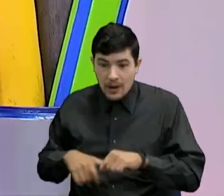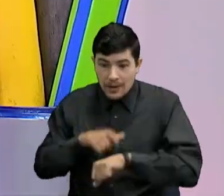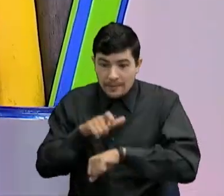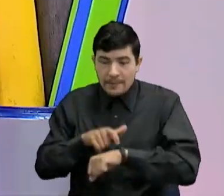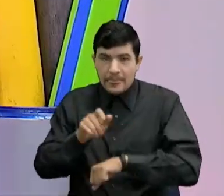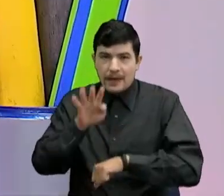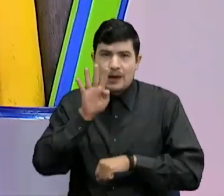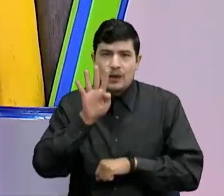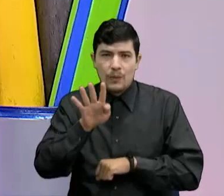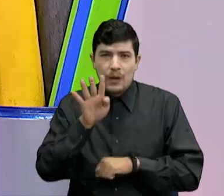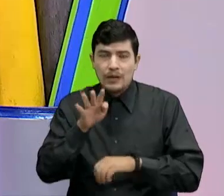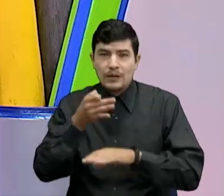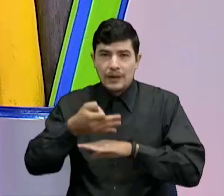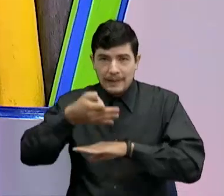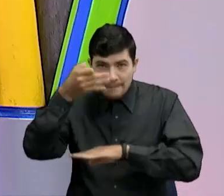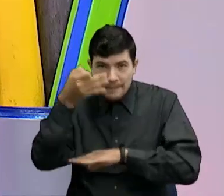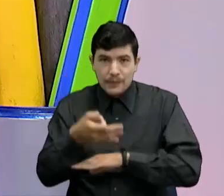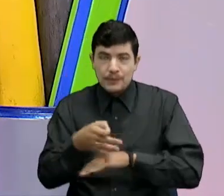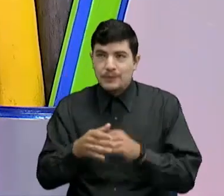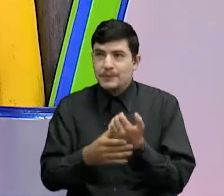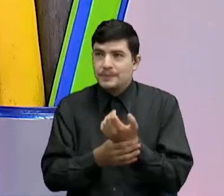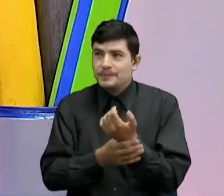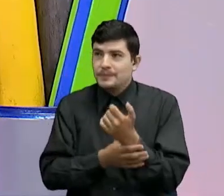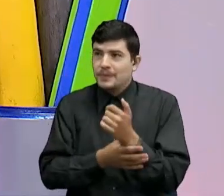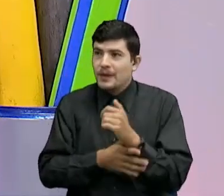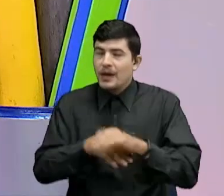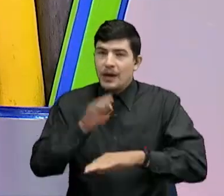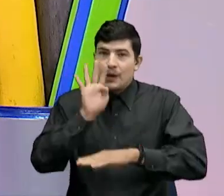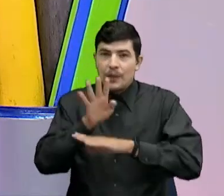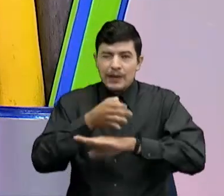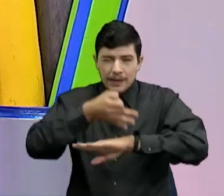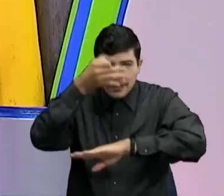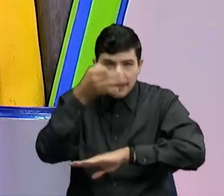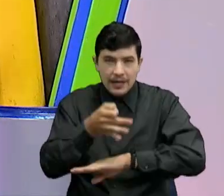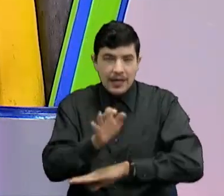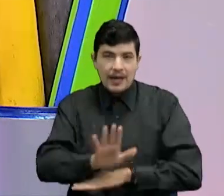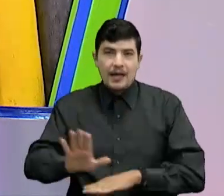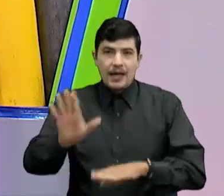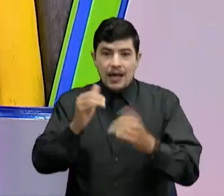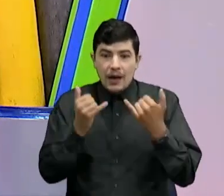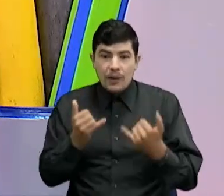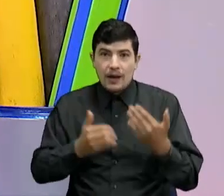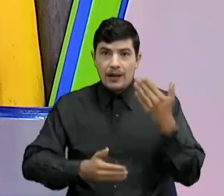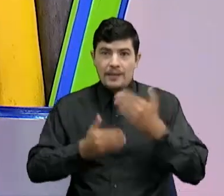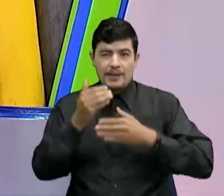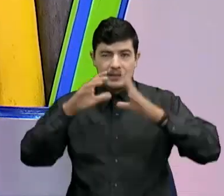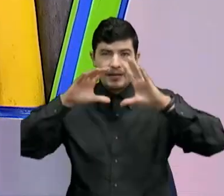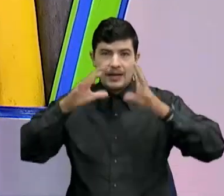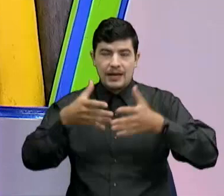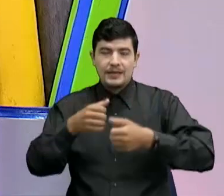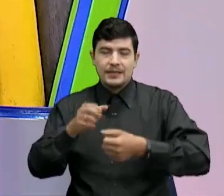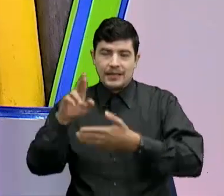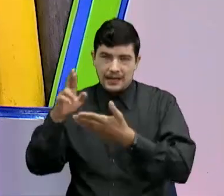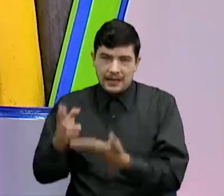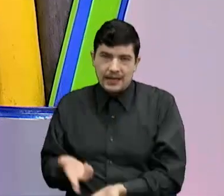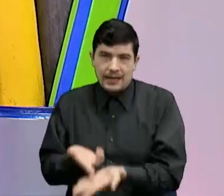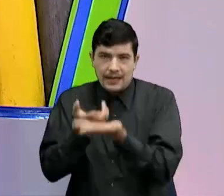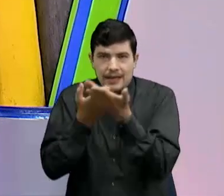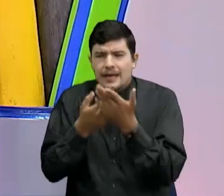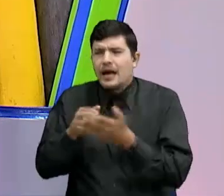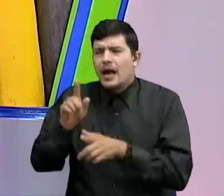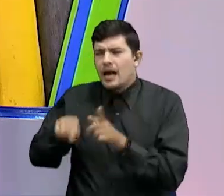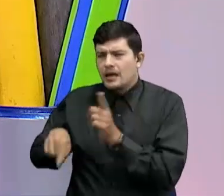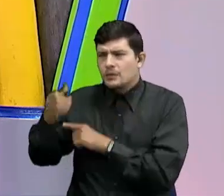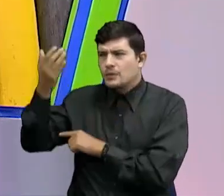Cuatro de la tarde En puntico conectados con ustedes Para hacer nuestra clase de refuerzo Es decir, retomar